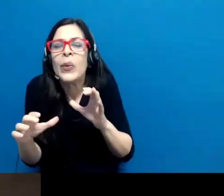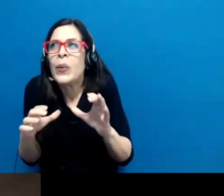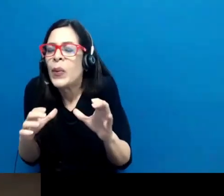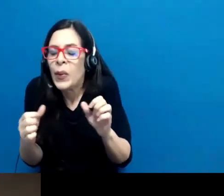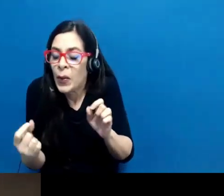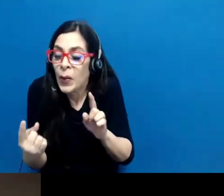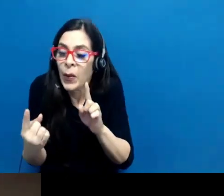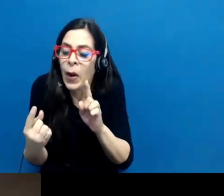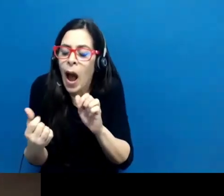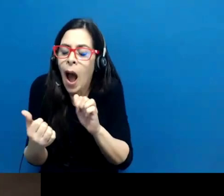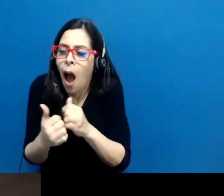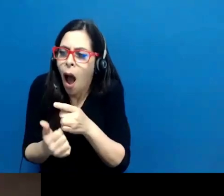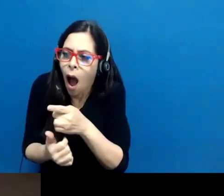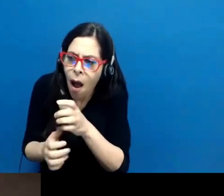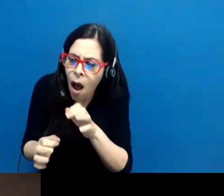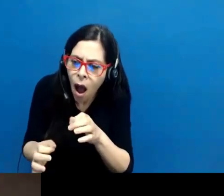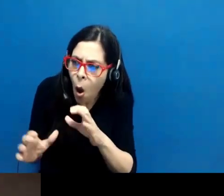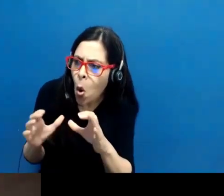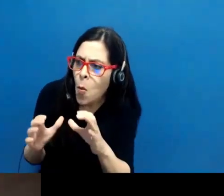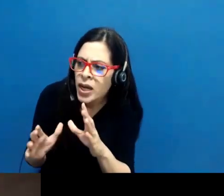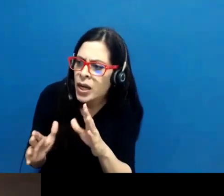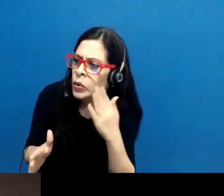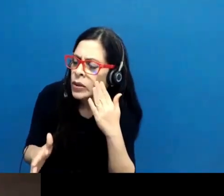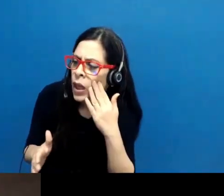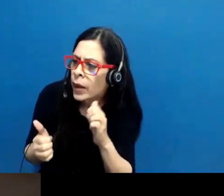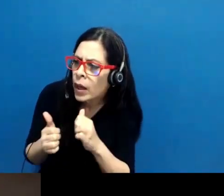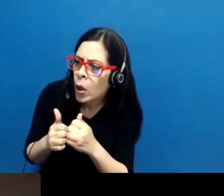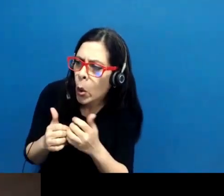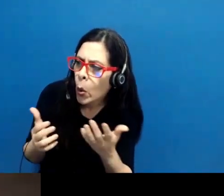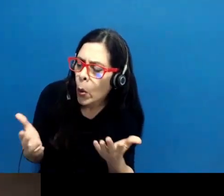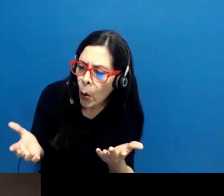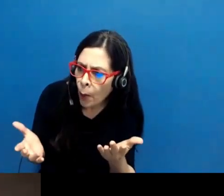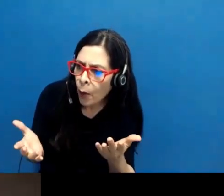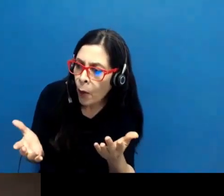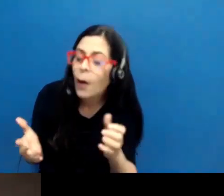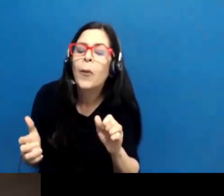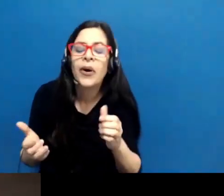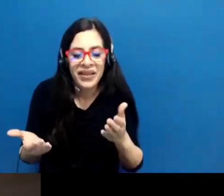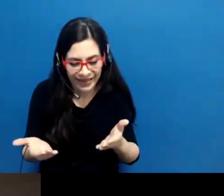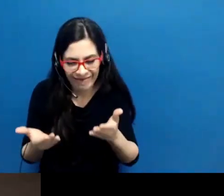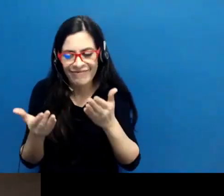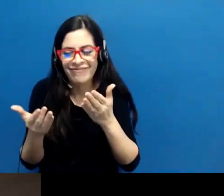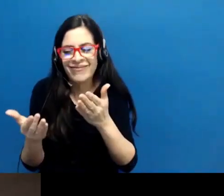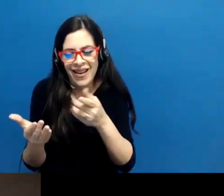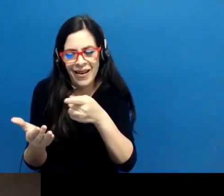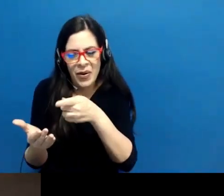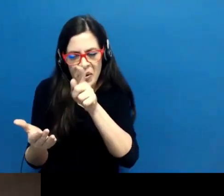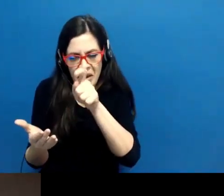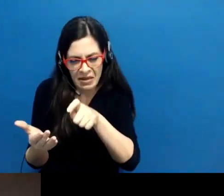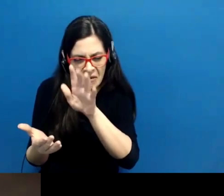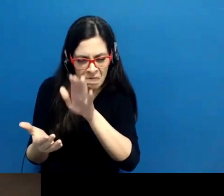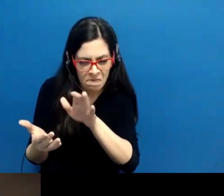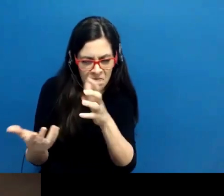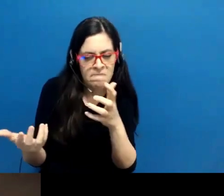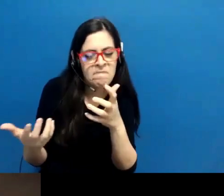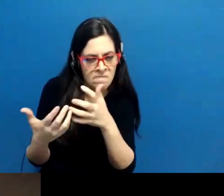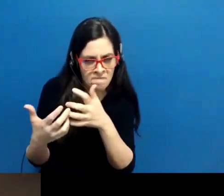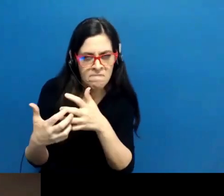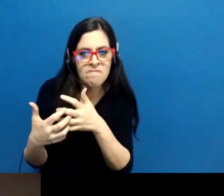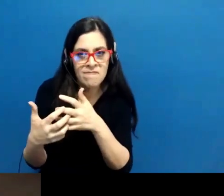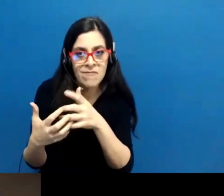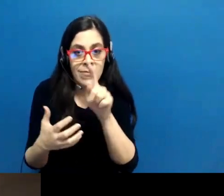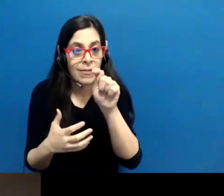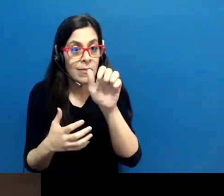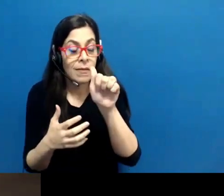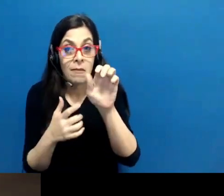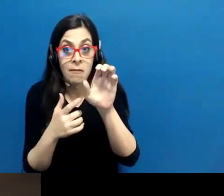capacidad funcional de comunicación de esa persona para, entonces, proveerle el acomodo razonable. estos tableros están ubicados